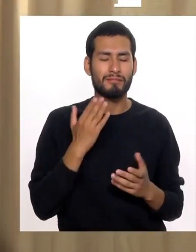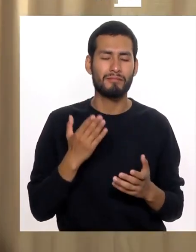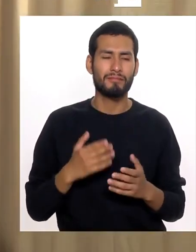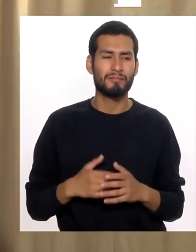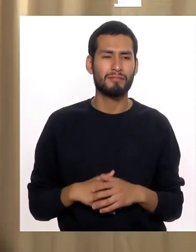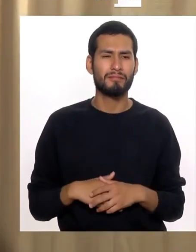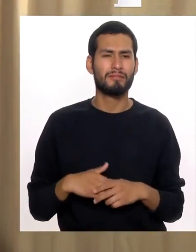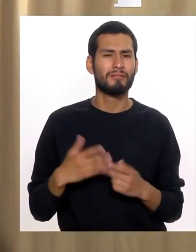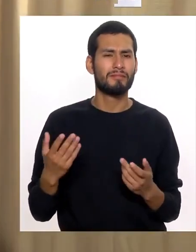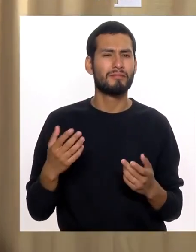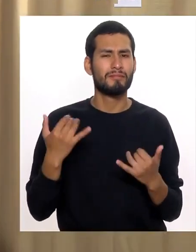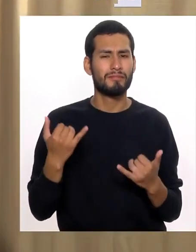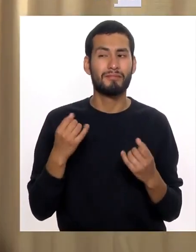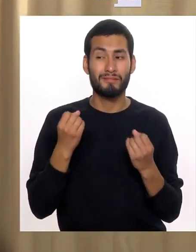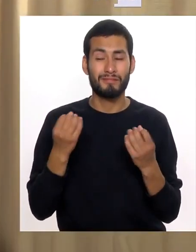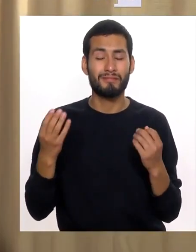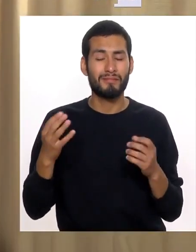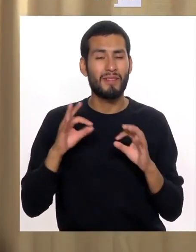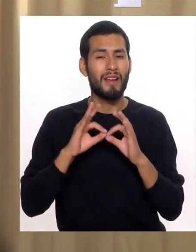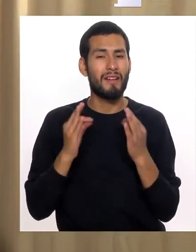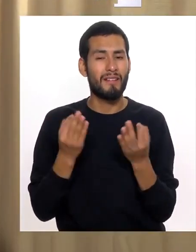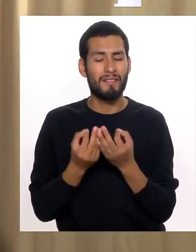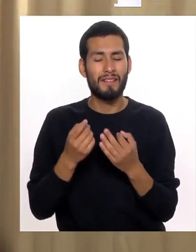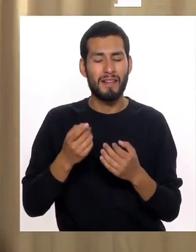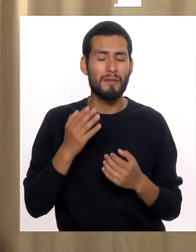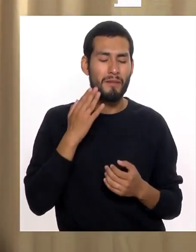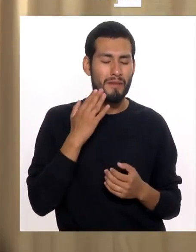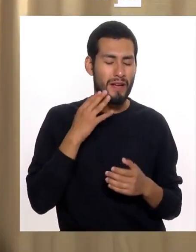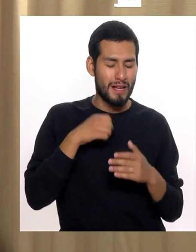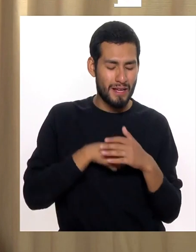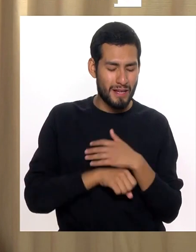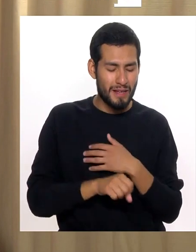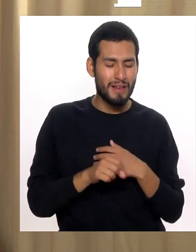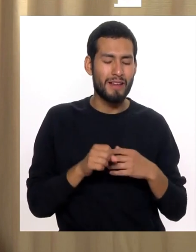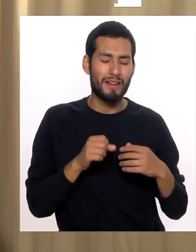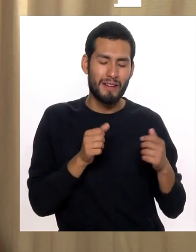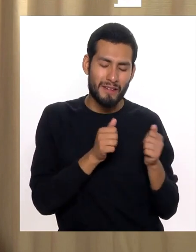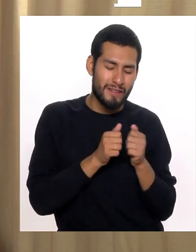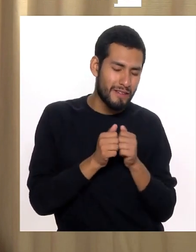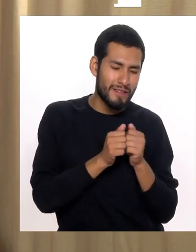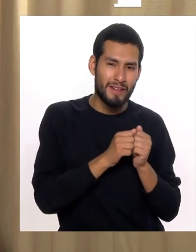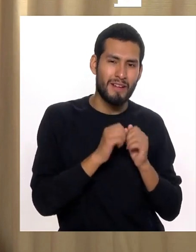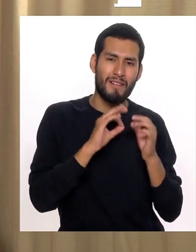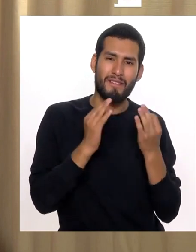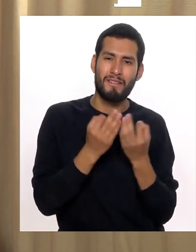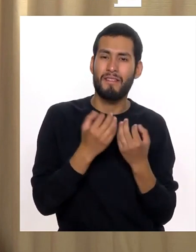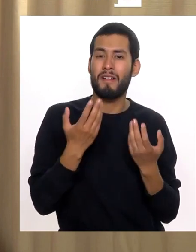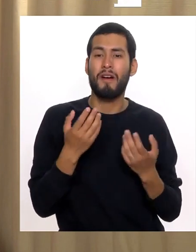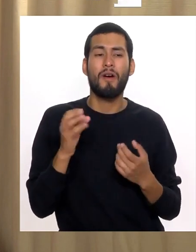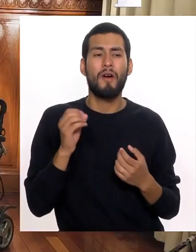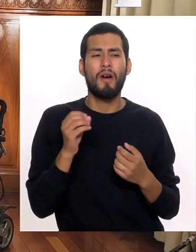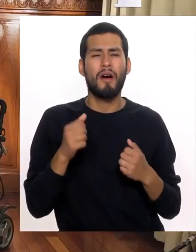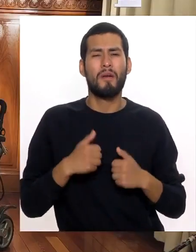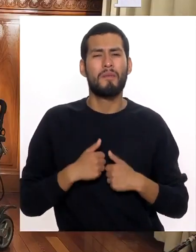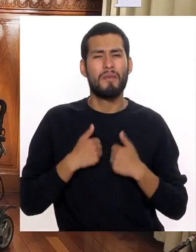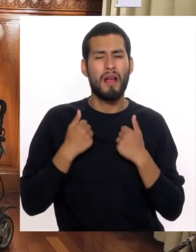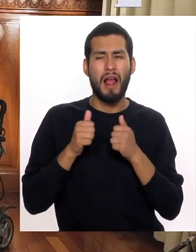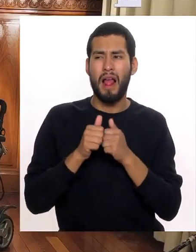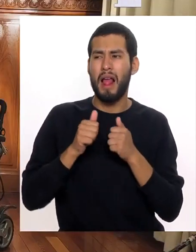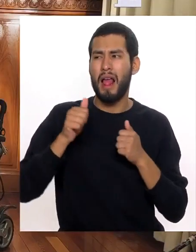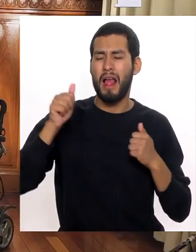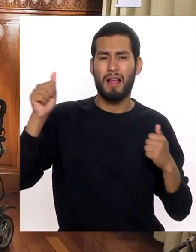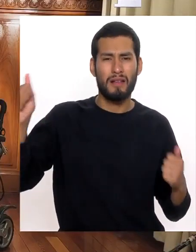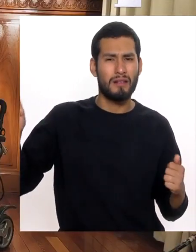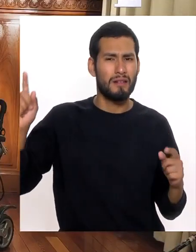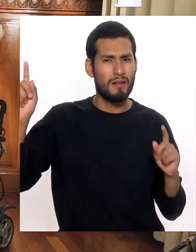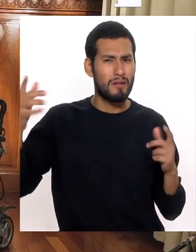el día de la madre En que muchas Se van a reunir Con sus hijos Y van a estar En familia Otras no Nos están viendo